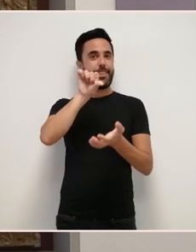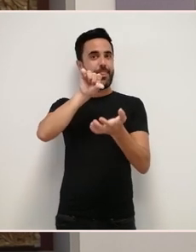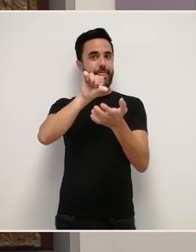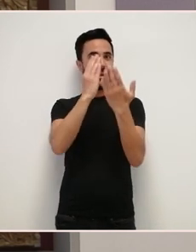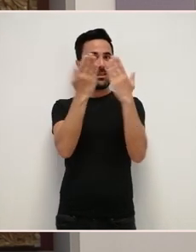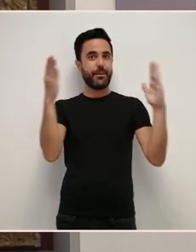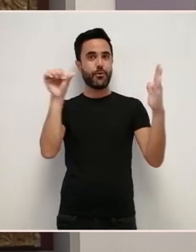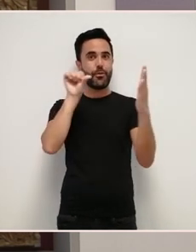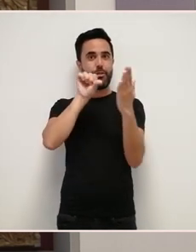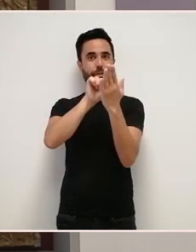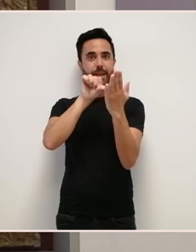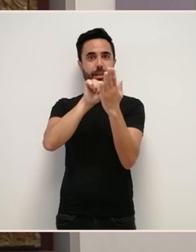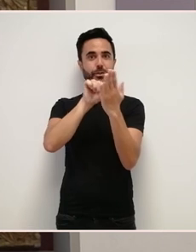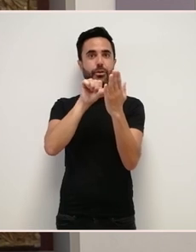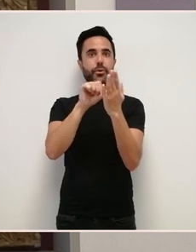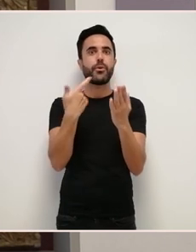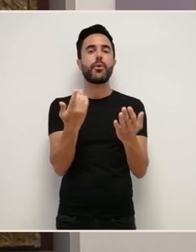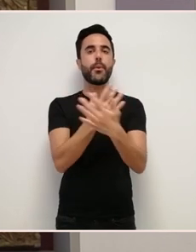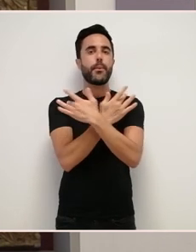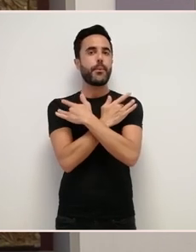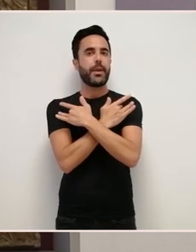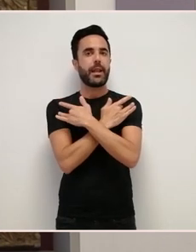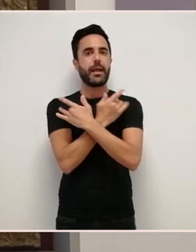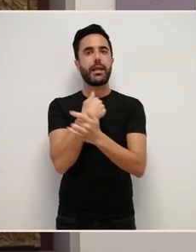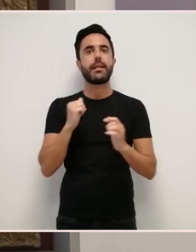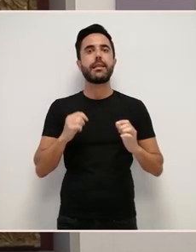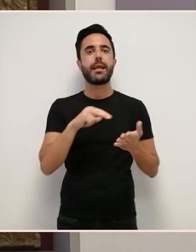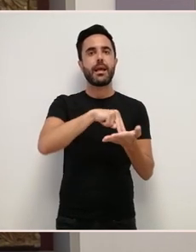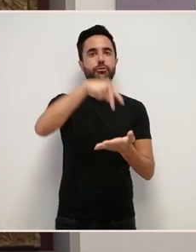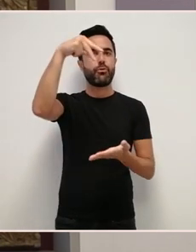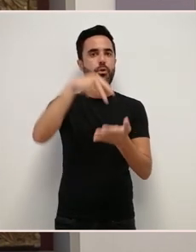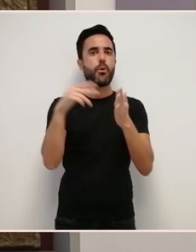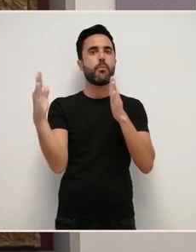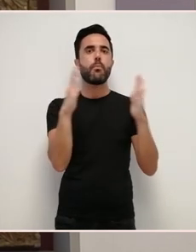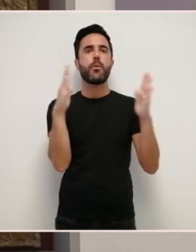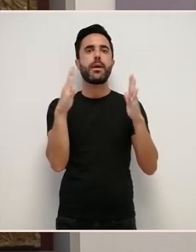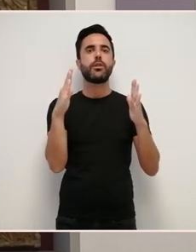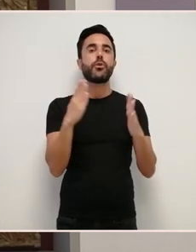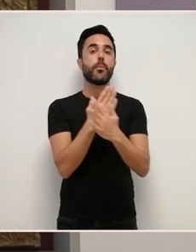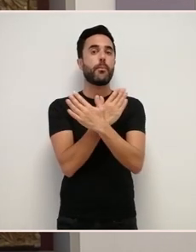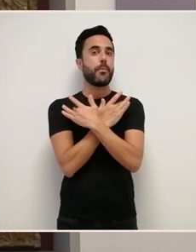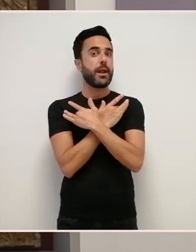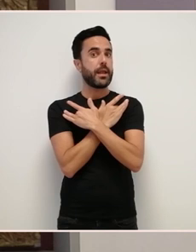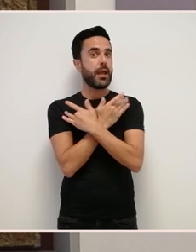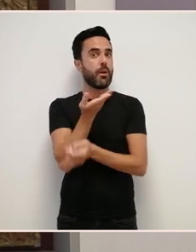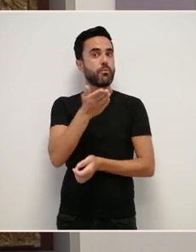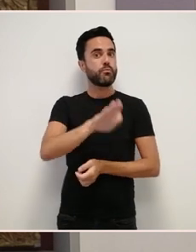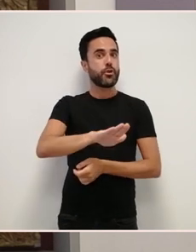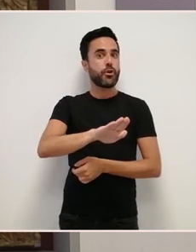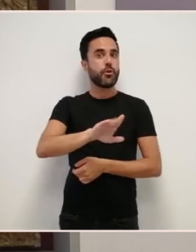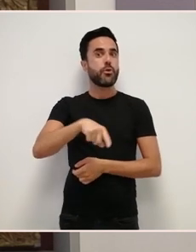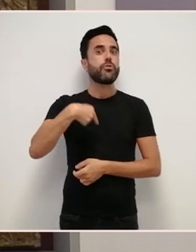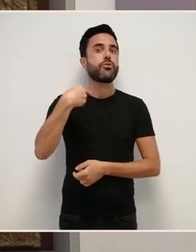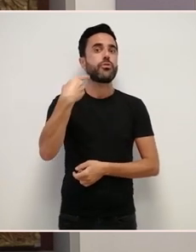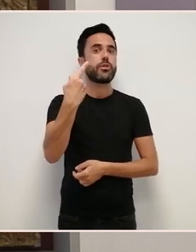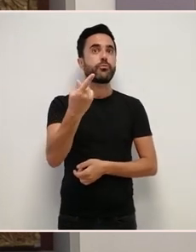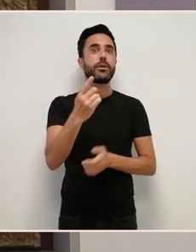Está ubicada unha imaxe da Virxe da Asunción Que amosaba ao momento no que María, tra la súa morte Foi levada